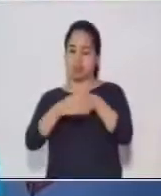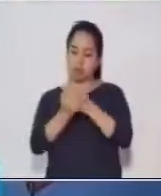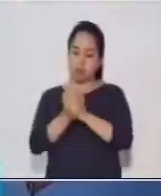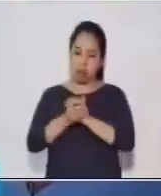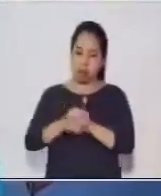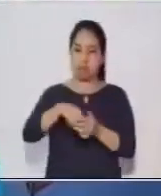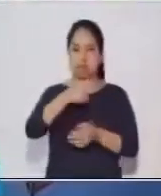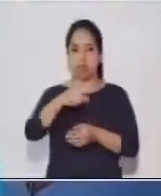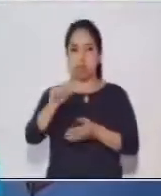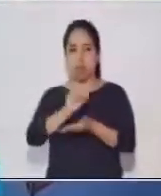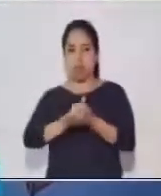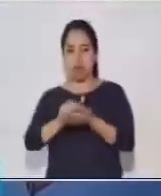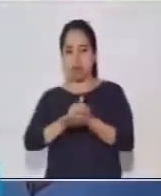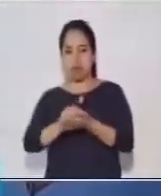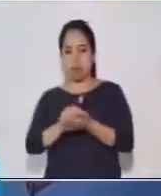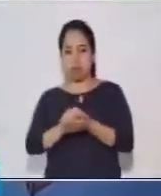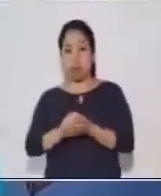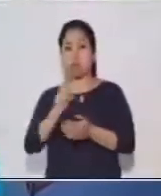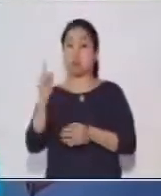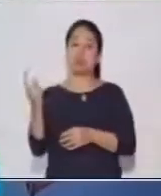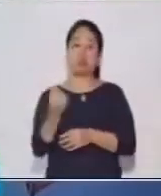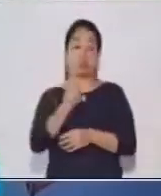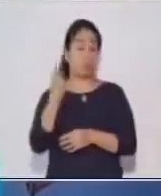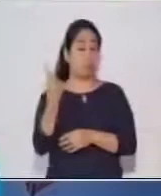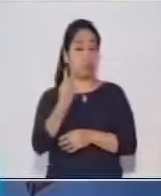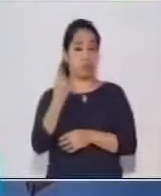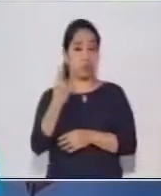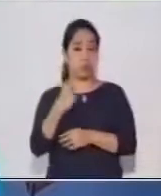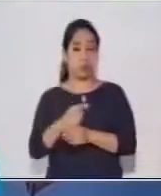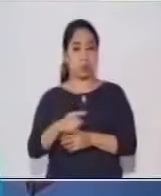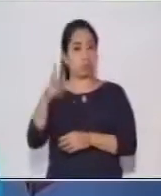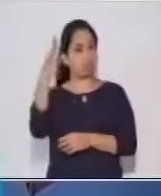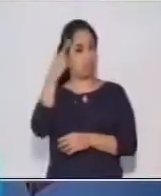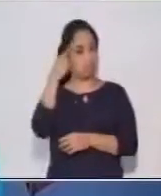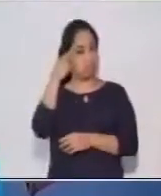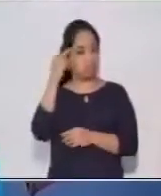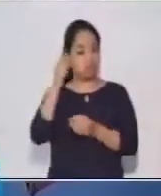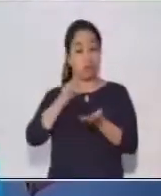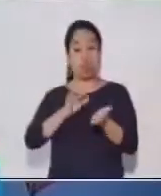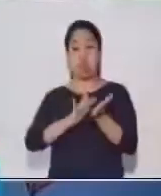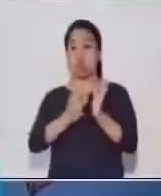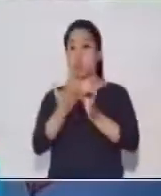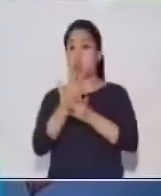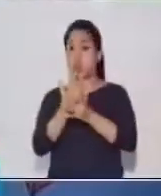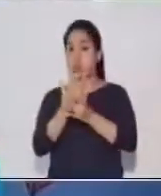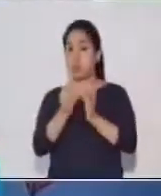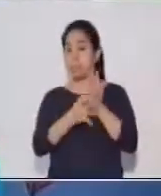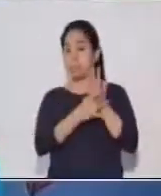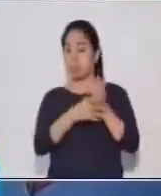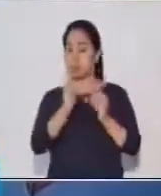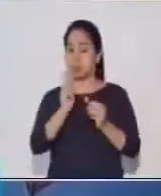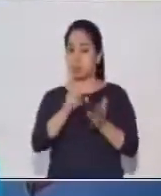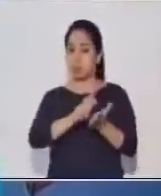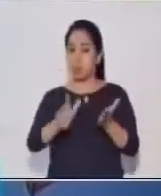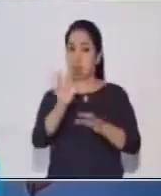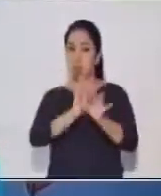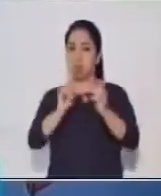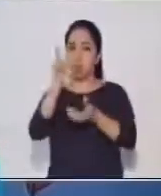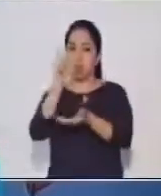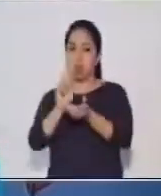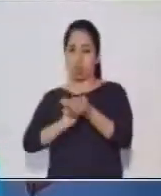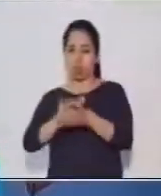manos con agua y jabón. Esto es muy importante. Recuerda, tus manos siempre limpias o que utilices gel.